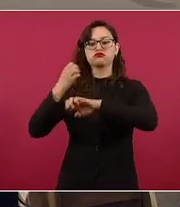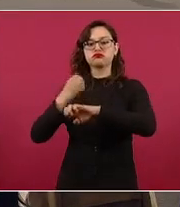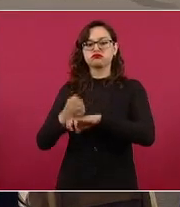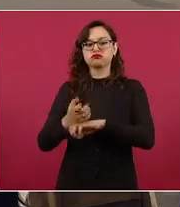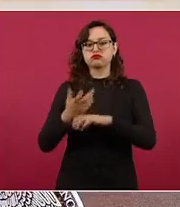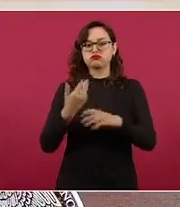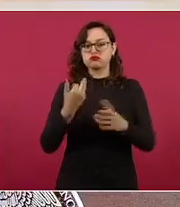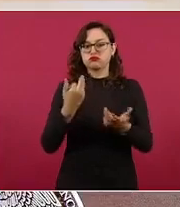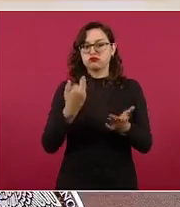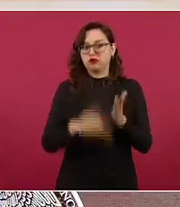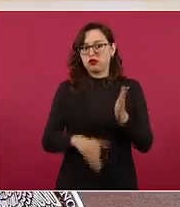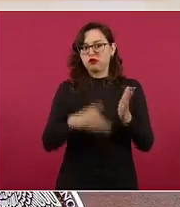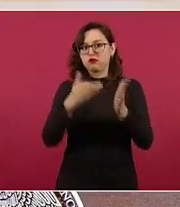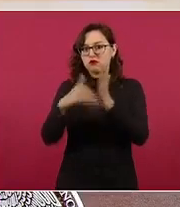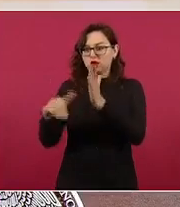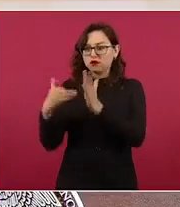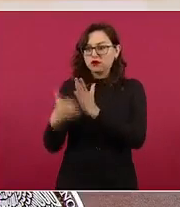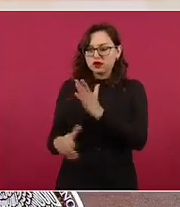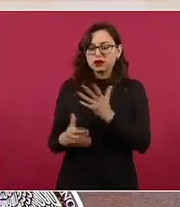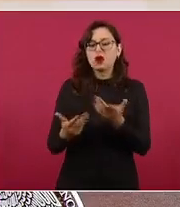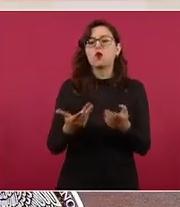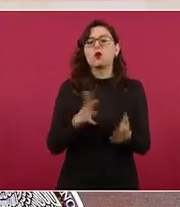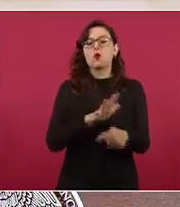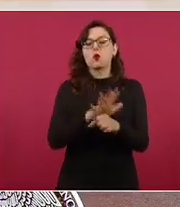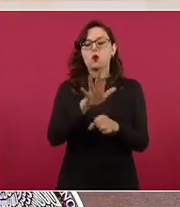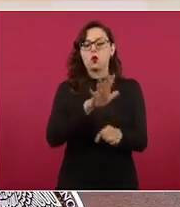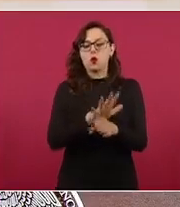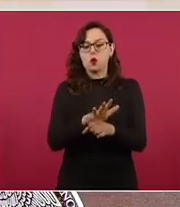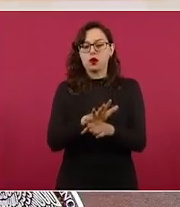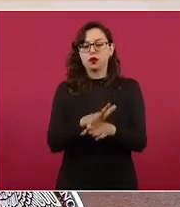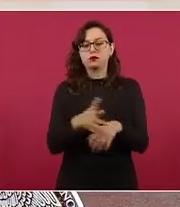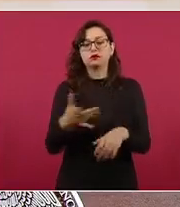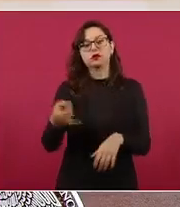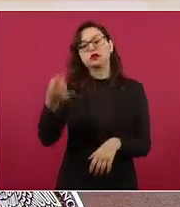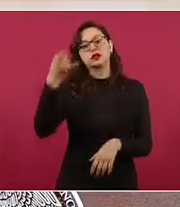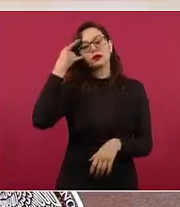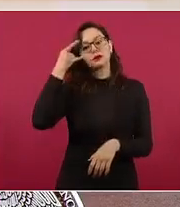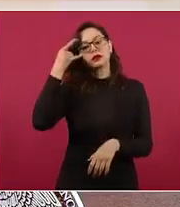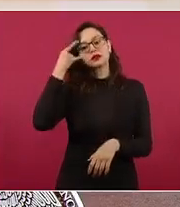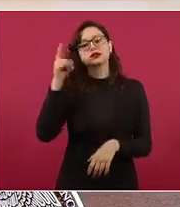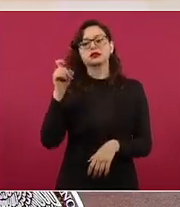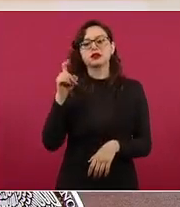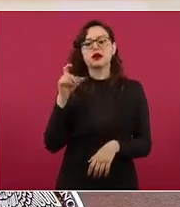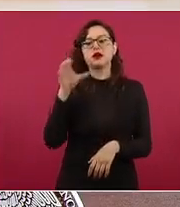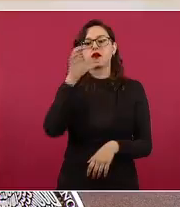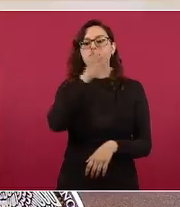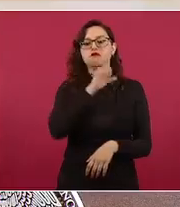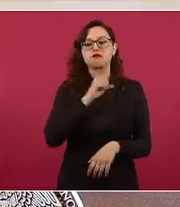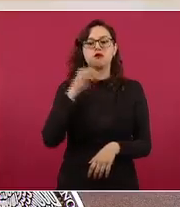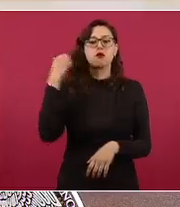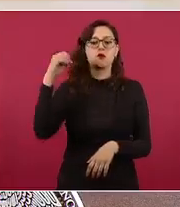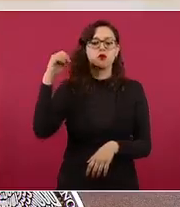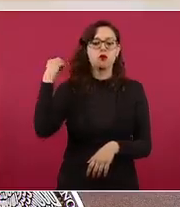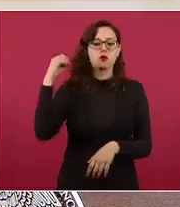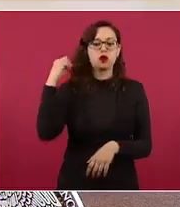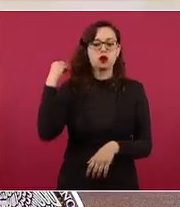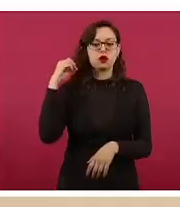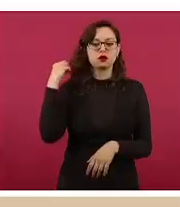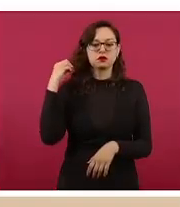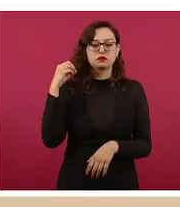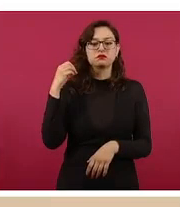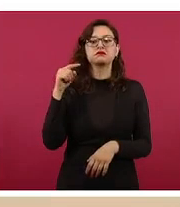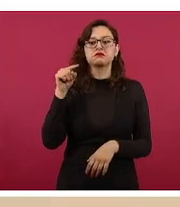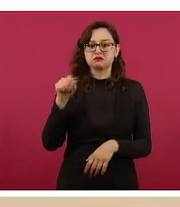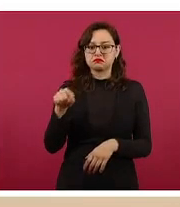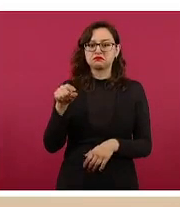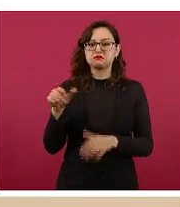por arriba del 60 por ciento estuvieron Campeche, Aguascalientes, Oaxaca y Oaxaca, con